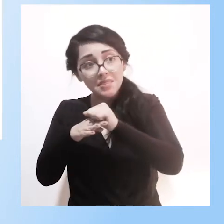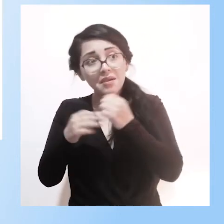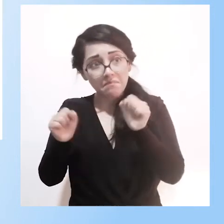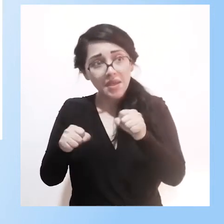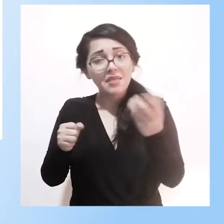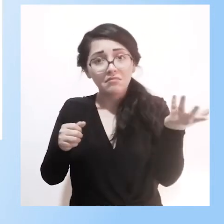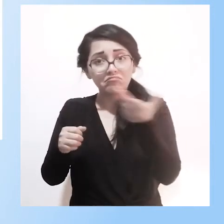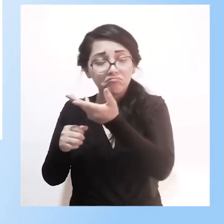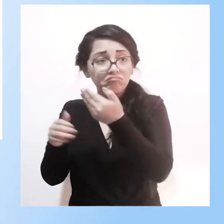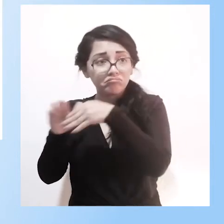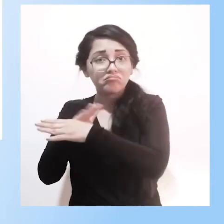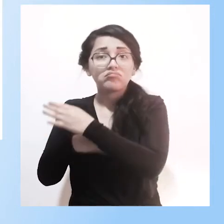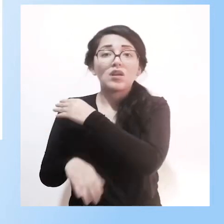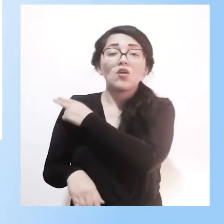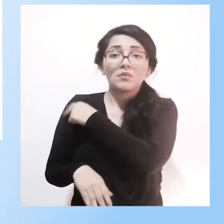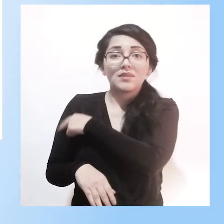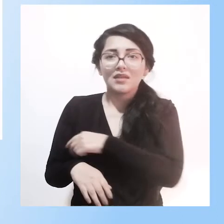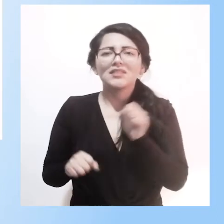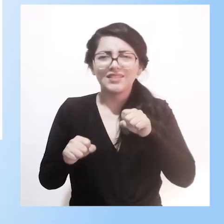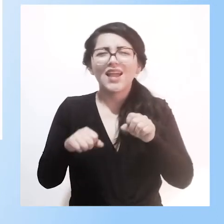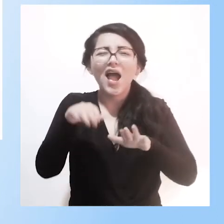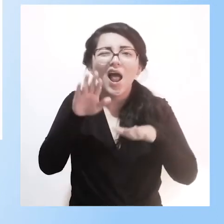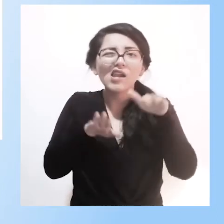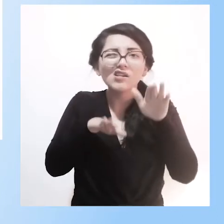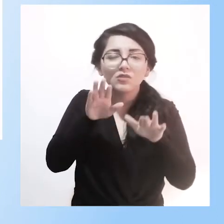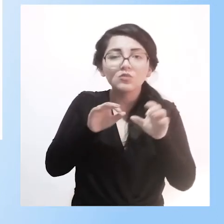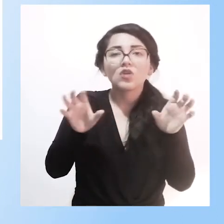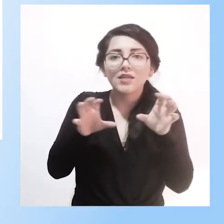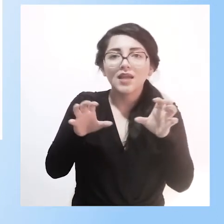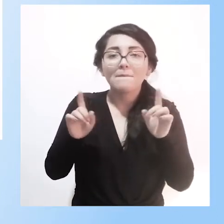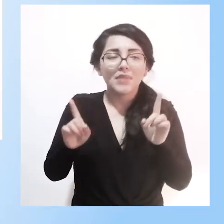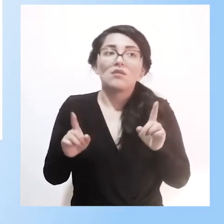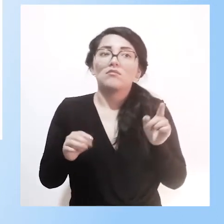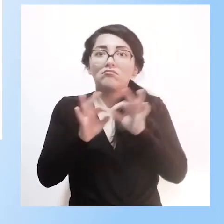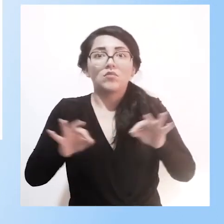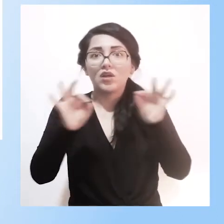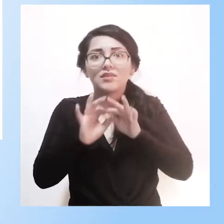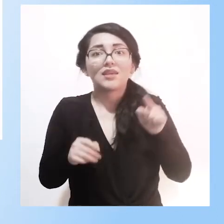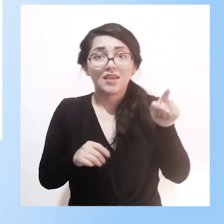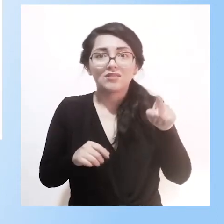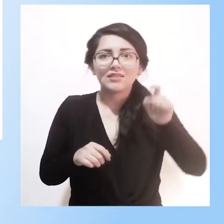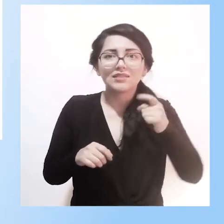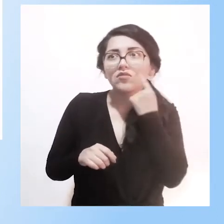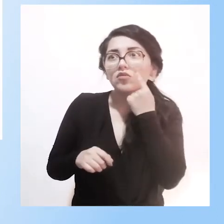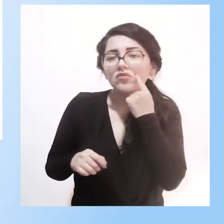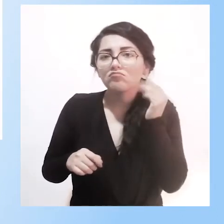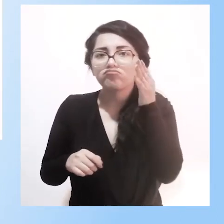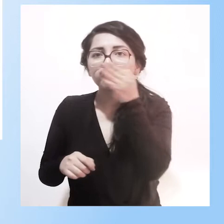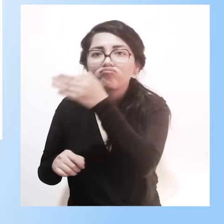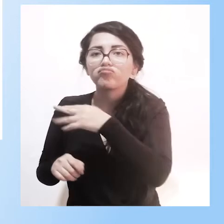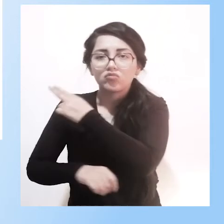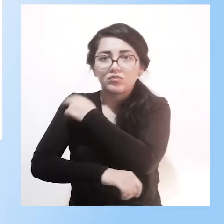ciertas universidades, pero vemos que sería importante que en todos los hospitales estén. Lo que es en cuanto al levantamiento de la